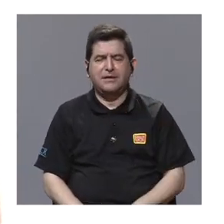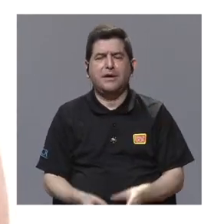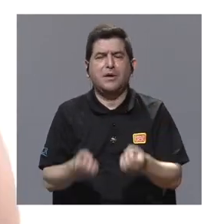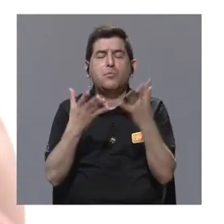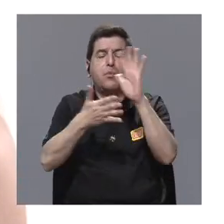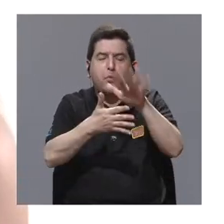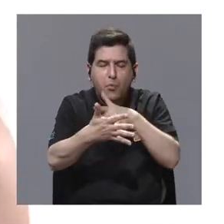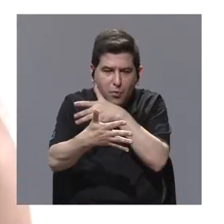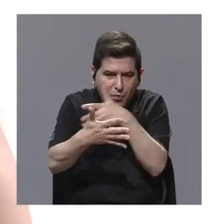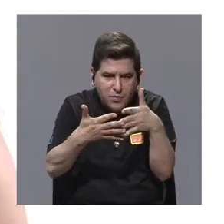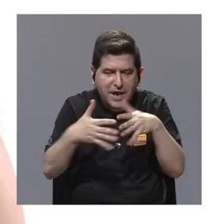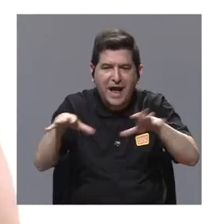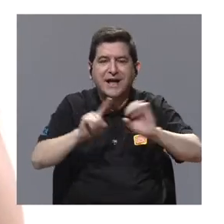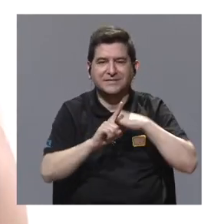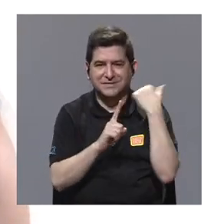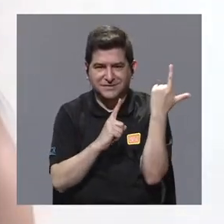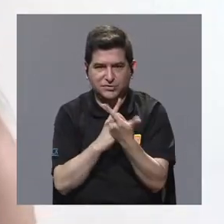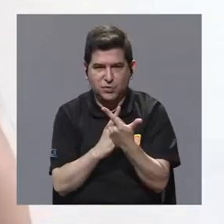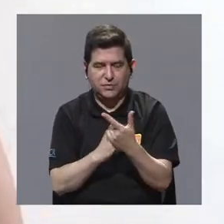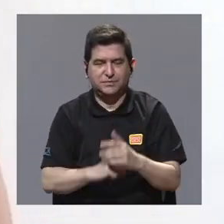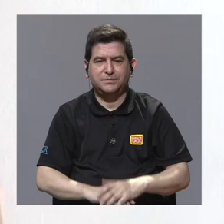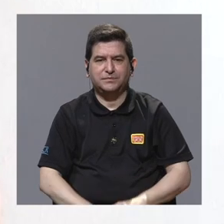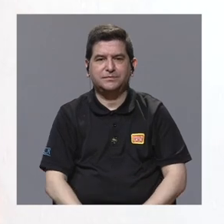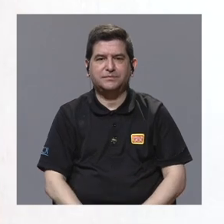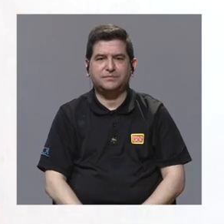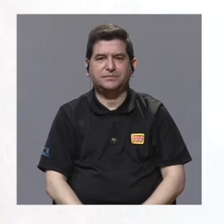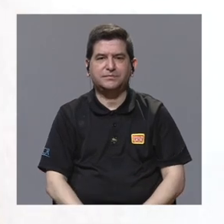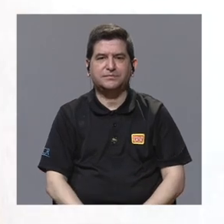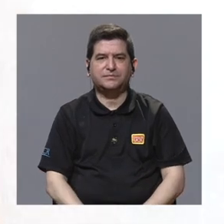una gran agenda de acción social.